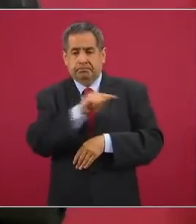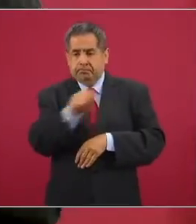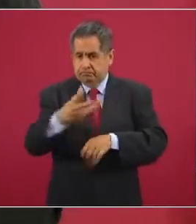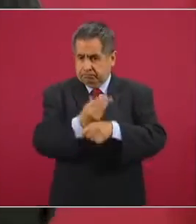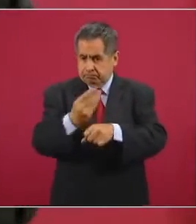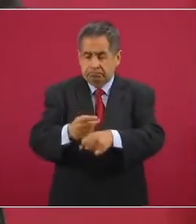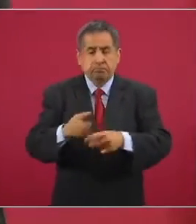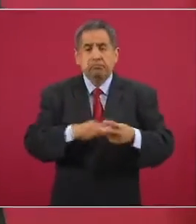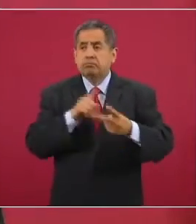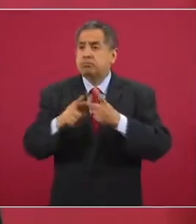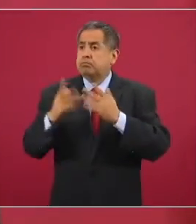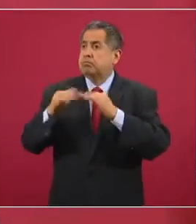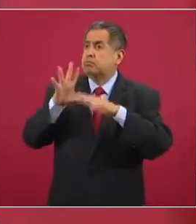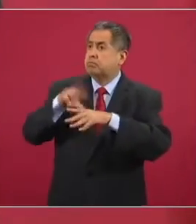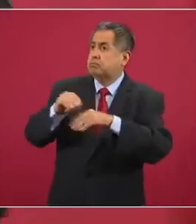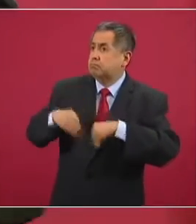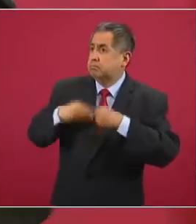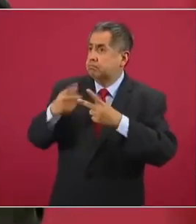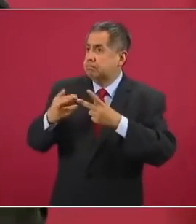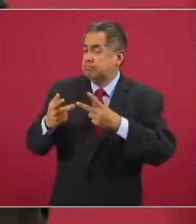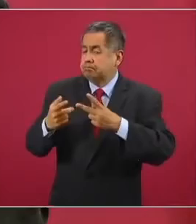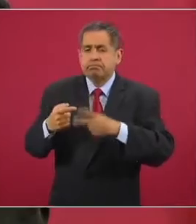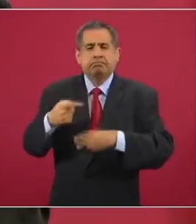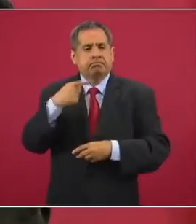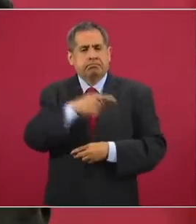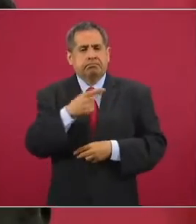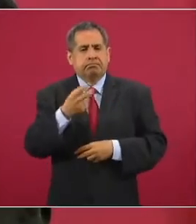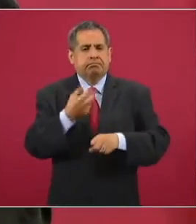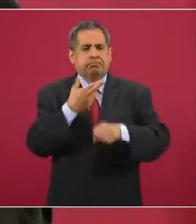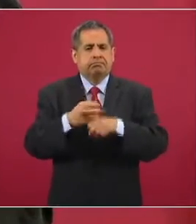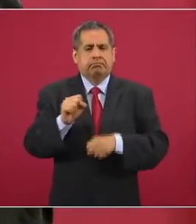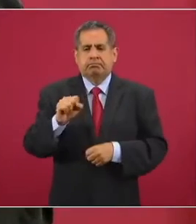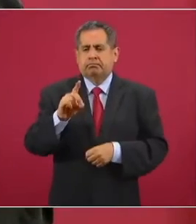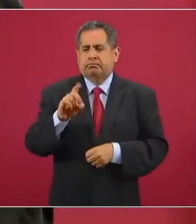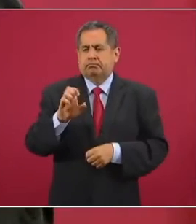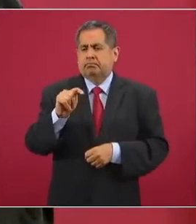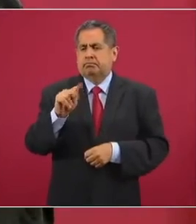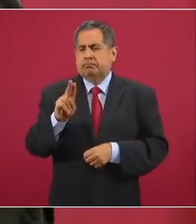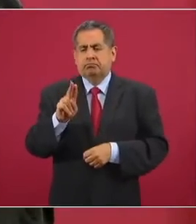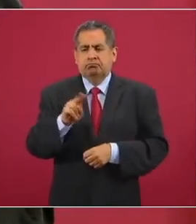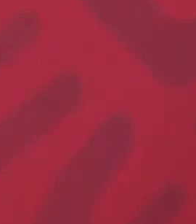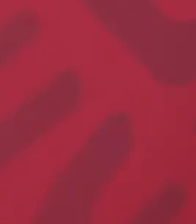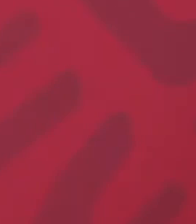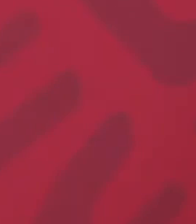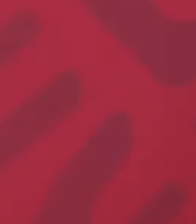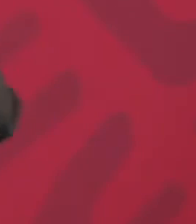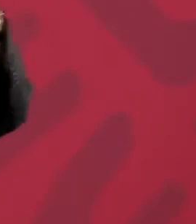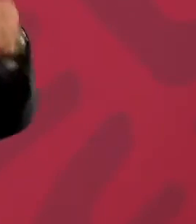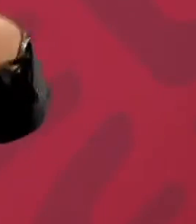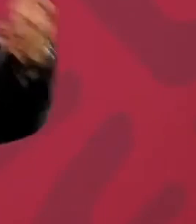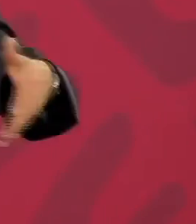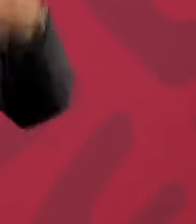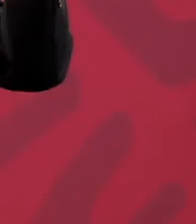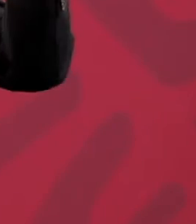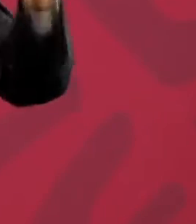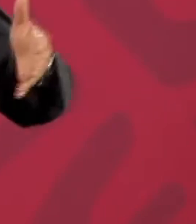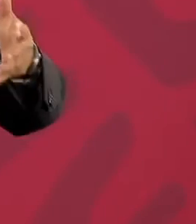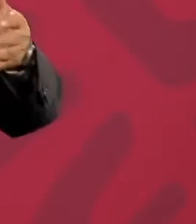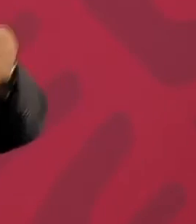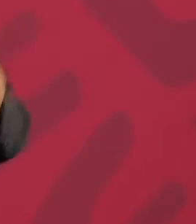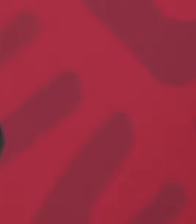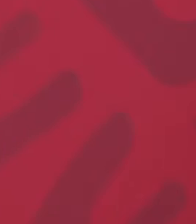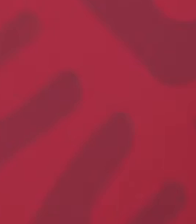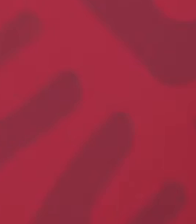Si tiene que ver con vivienda, entra la Secretaría de Desarrollo Urbano. Si tiene que ver con cultivos,